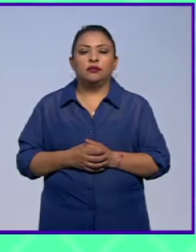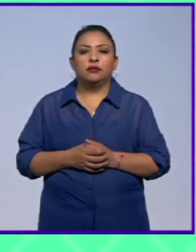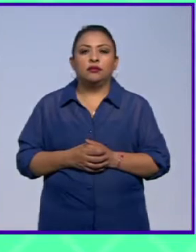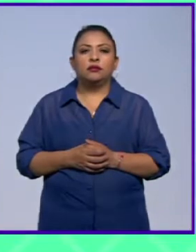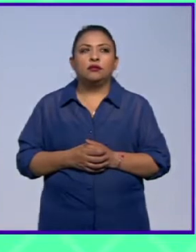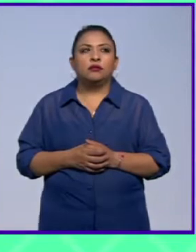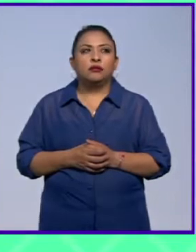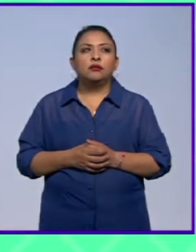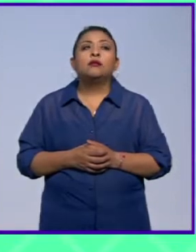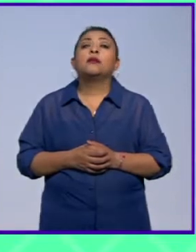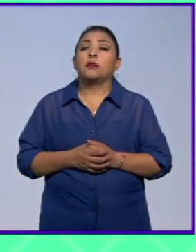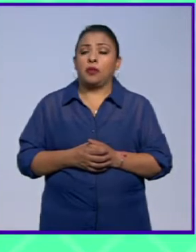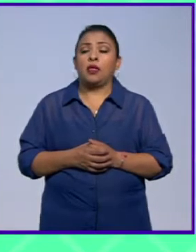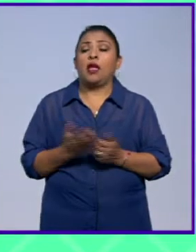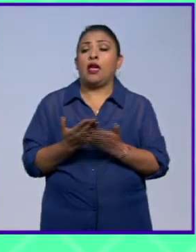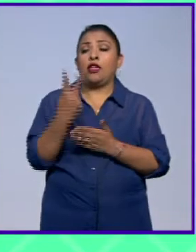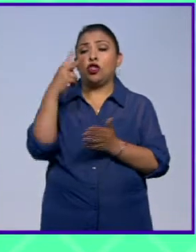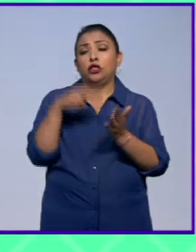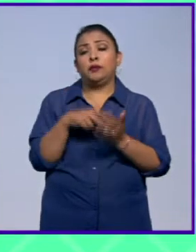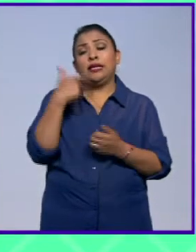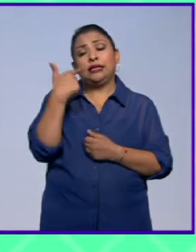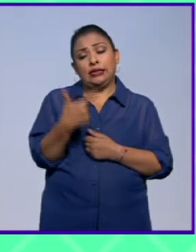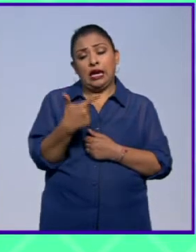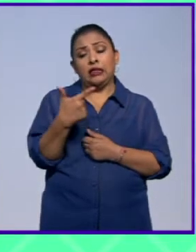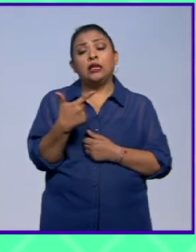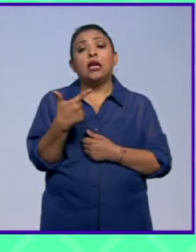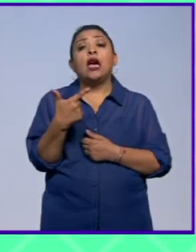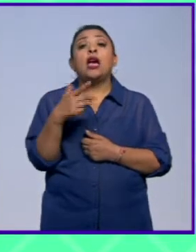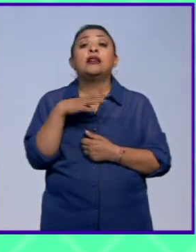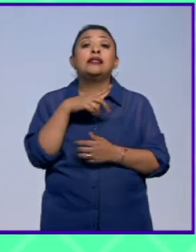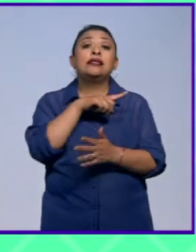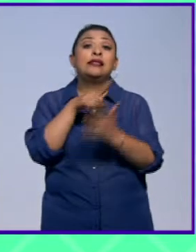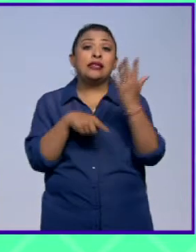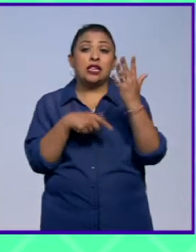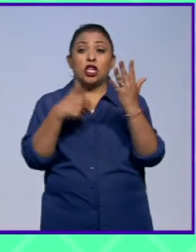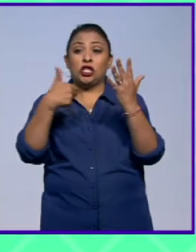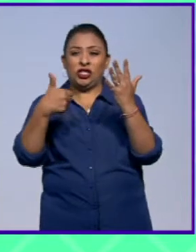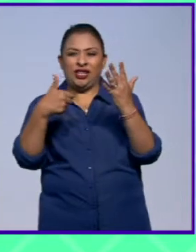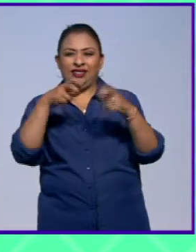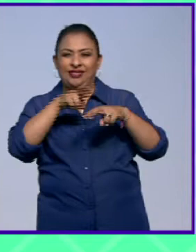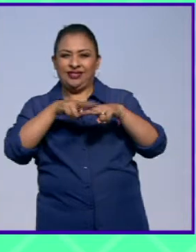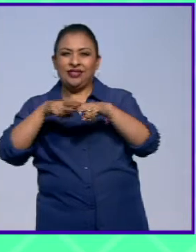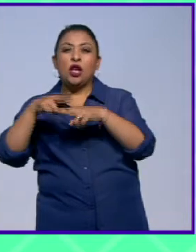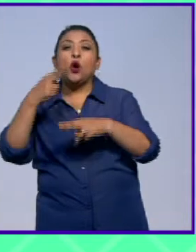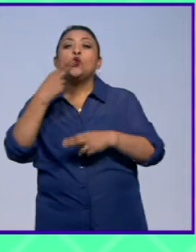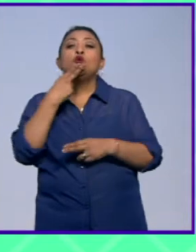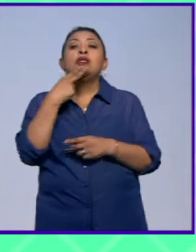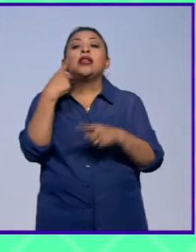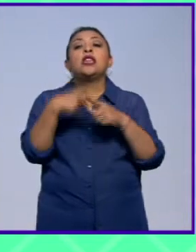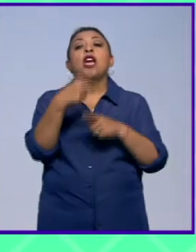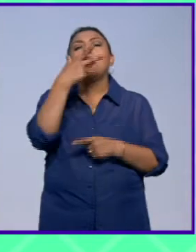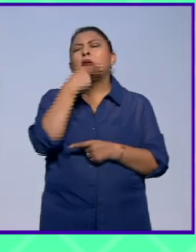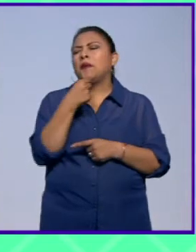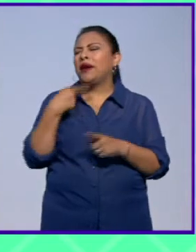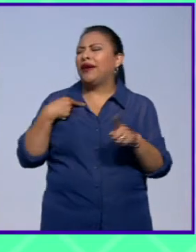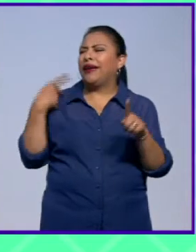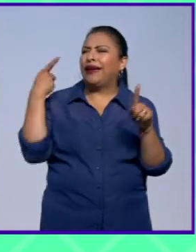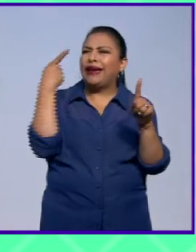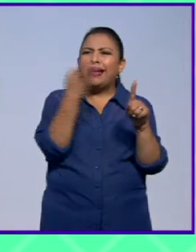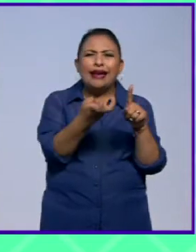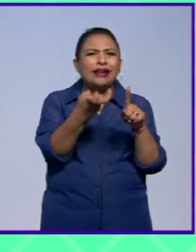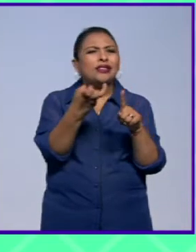porque además desde 2007 el hecho de que 5 de cada 6 butacas las ocupe un señor es directamente